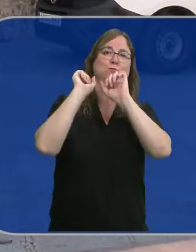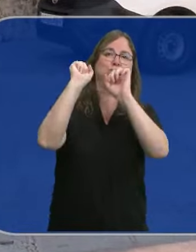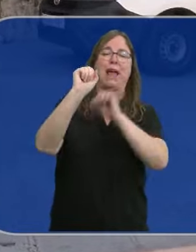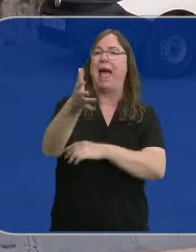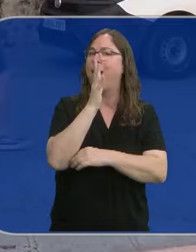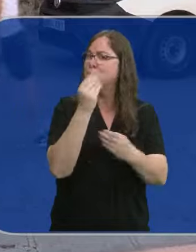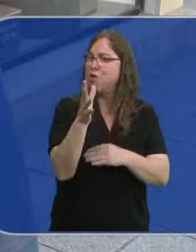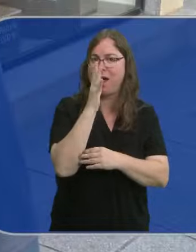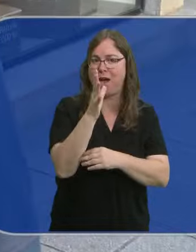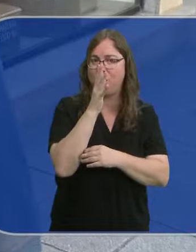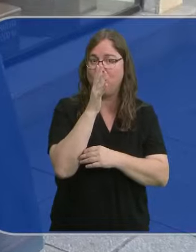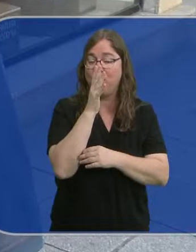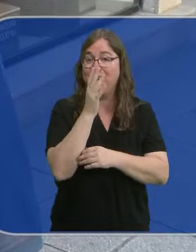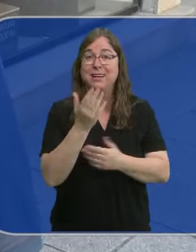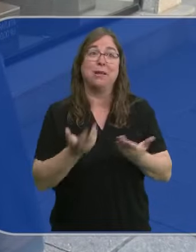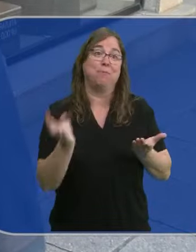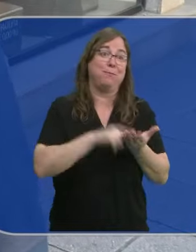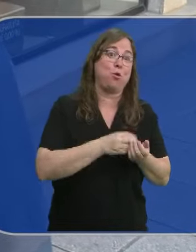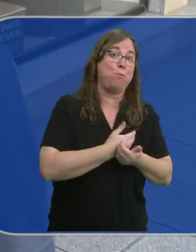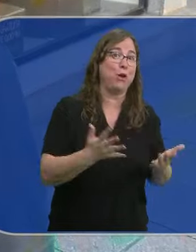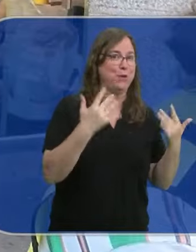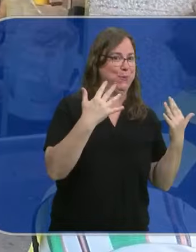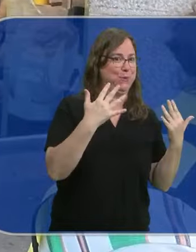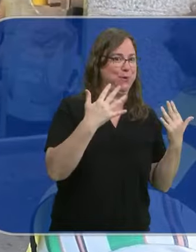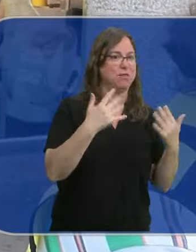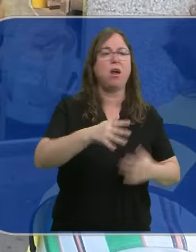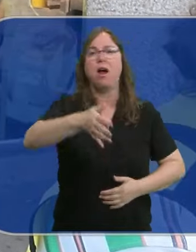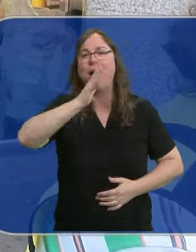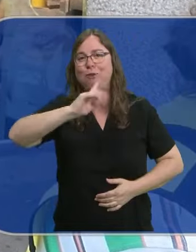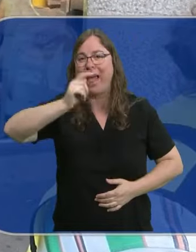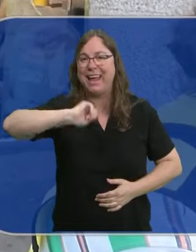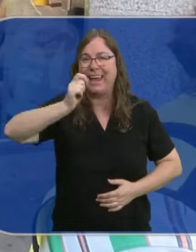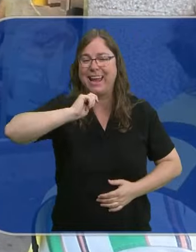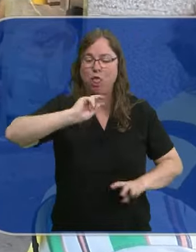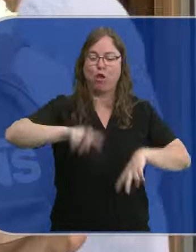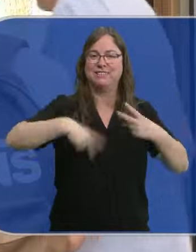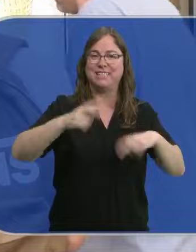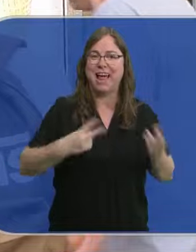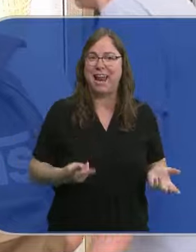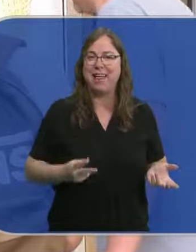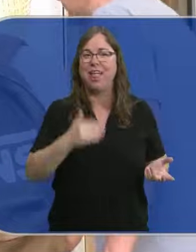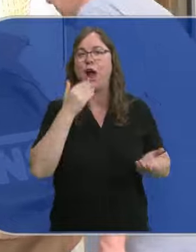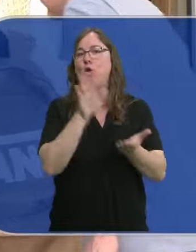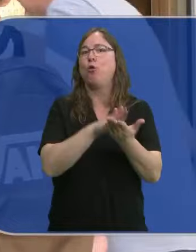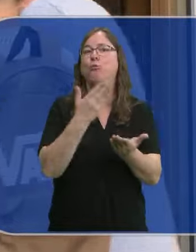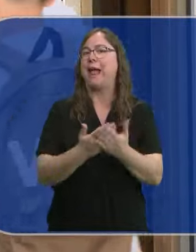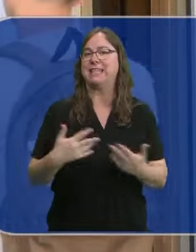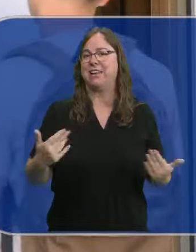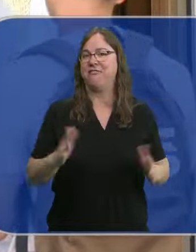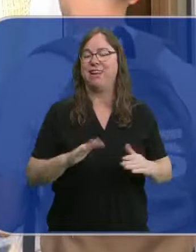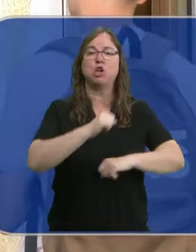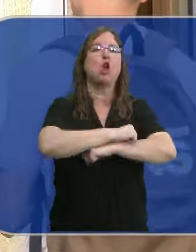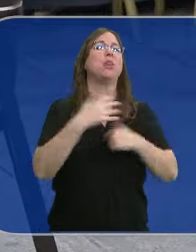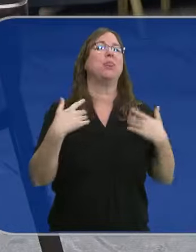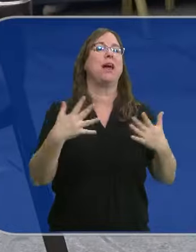agua, mucha agua. Salir pronto por la mañana con la fresca. Agua, helado y ensaladita, algo a la plancha, fresquito, y